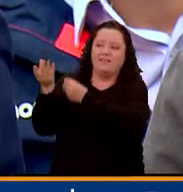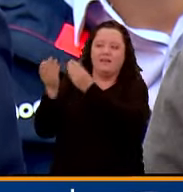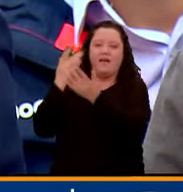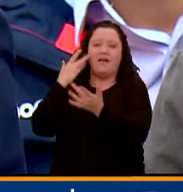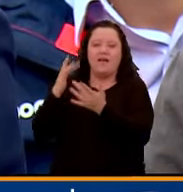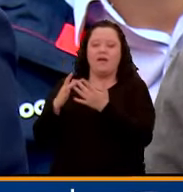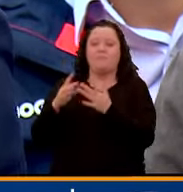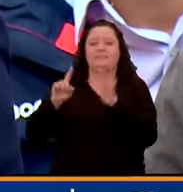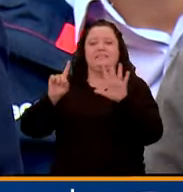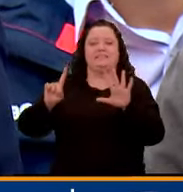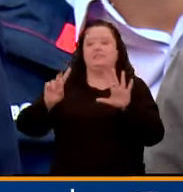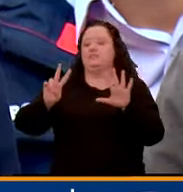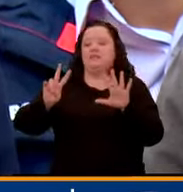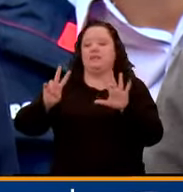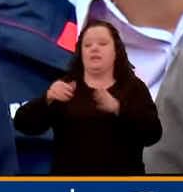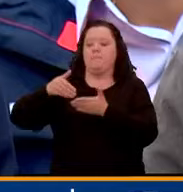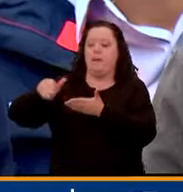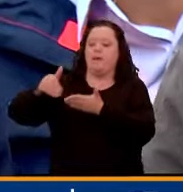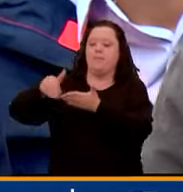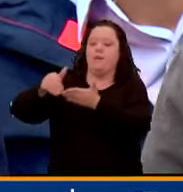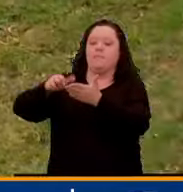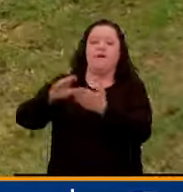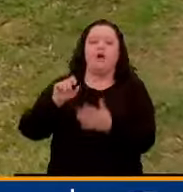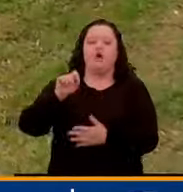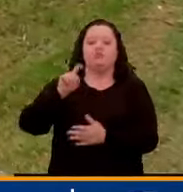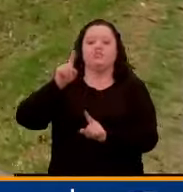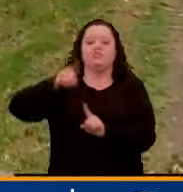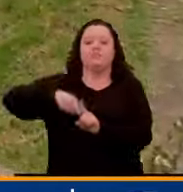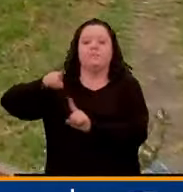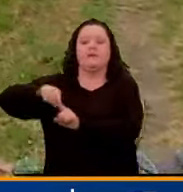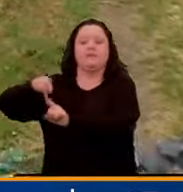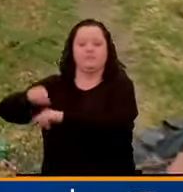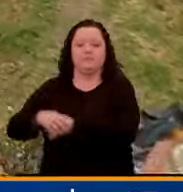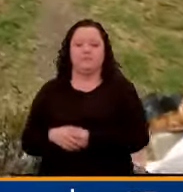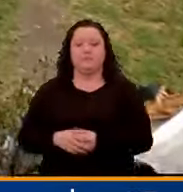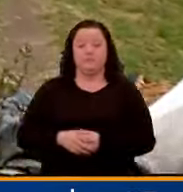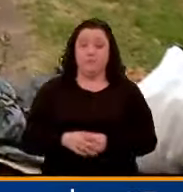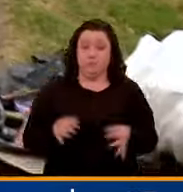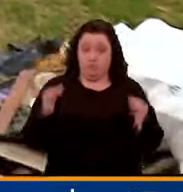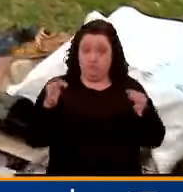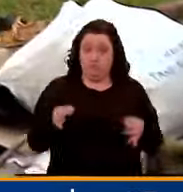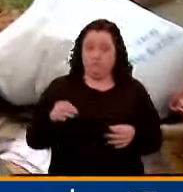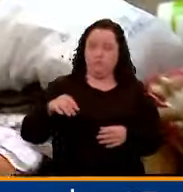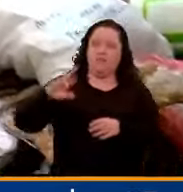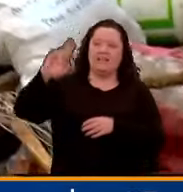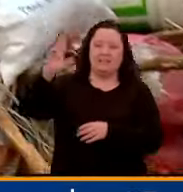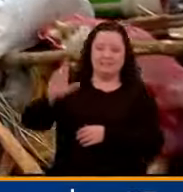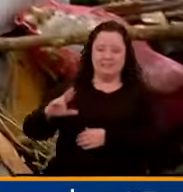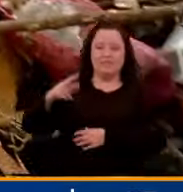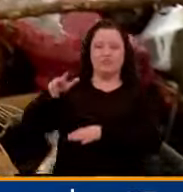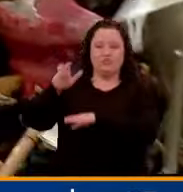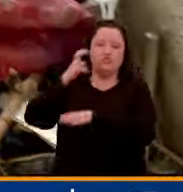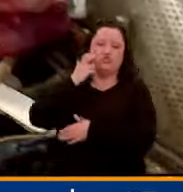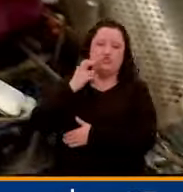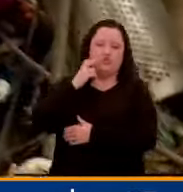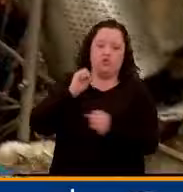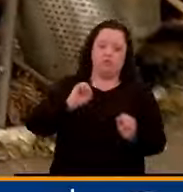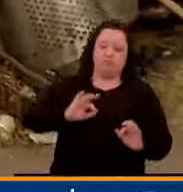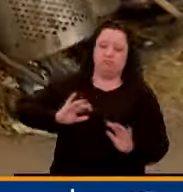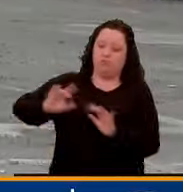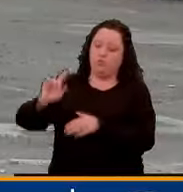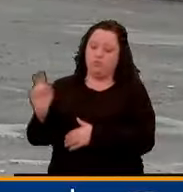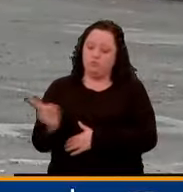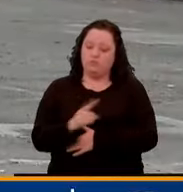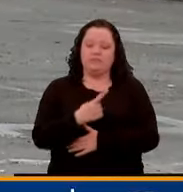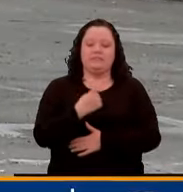siete pagos durante los próximos 11 meses. En total regresaron a Rizaral de Chocó 684 indígenas. Otro grupo